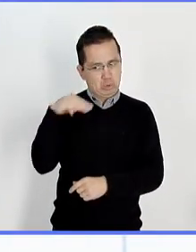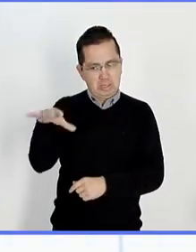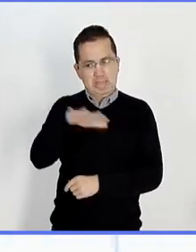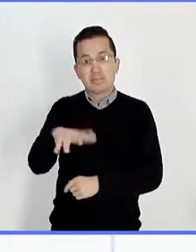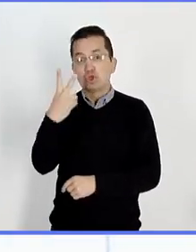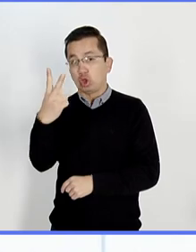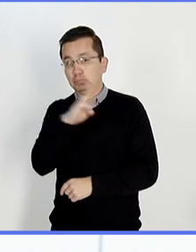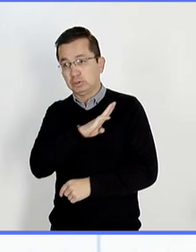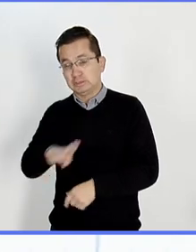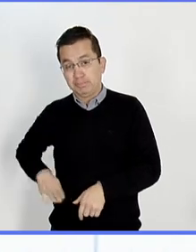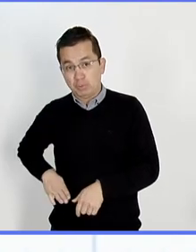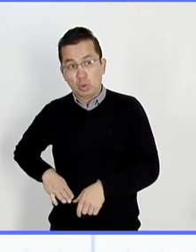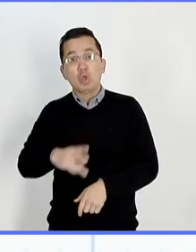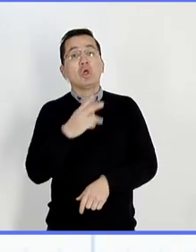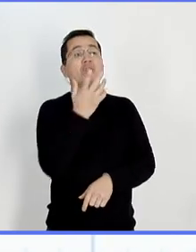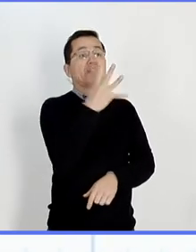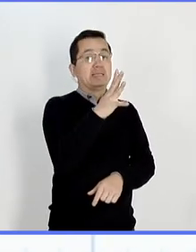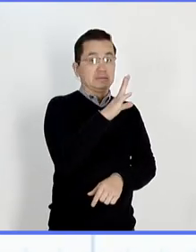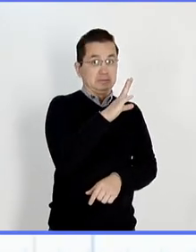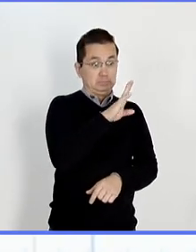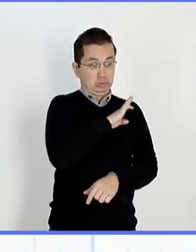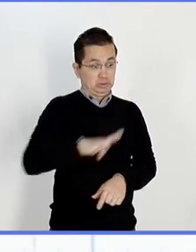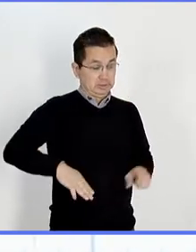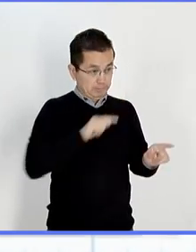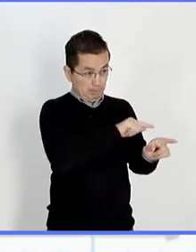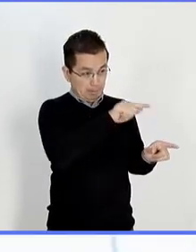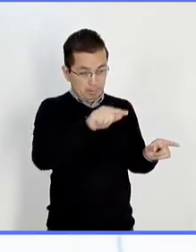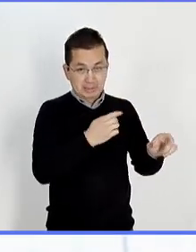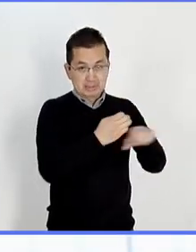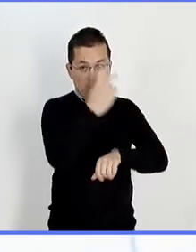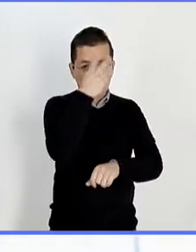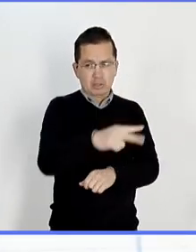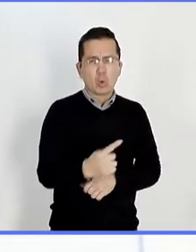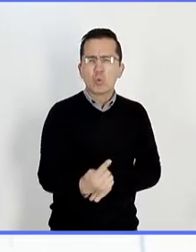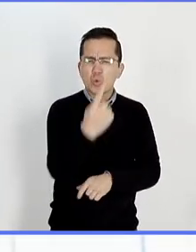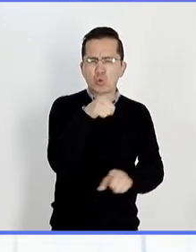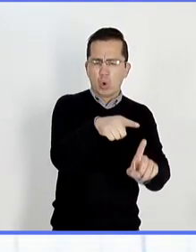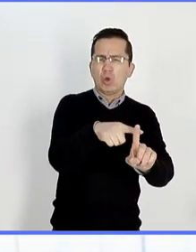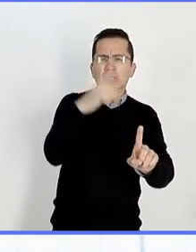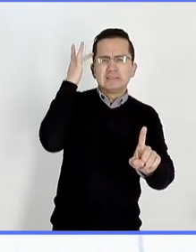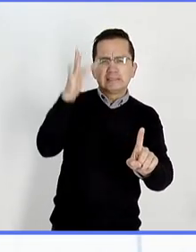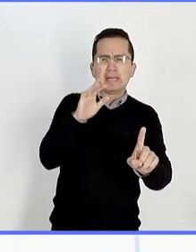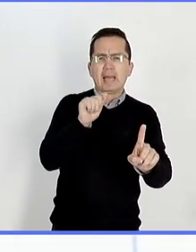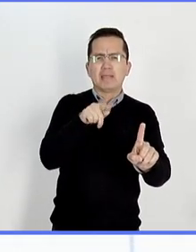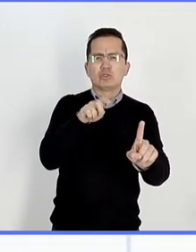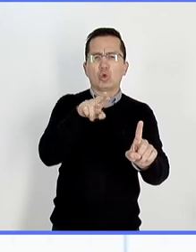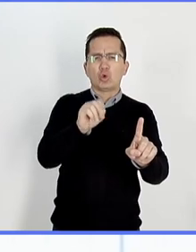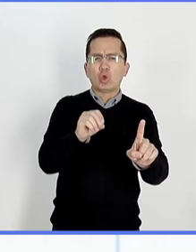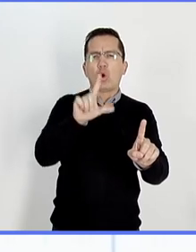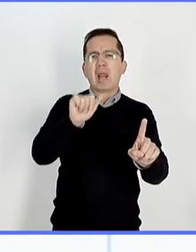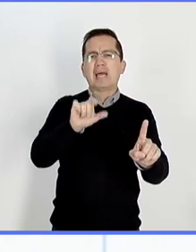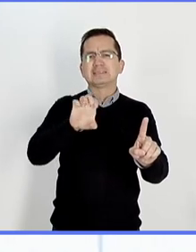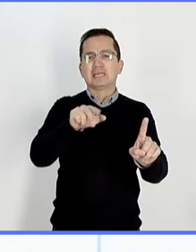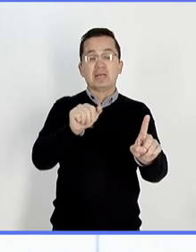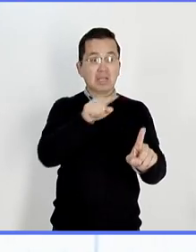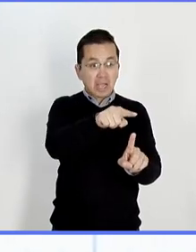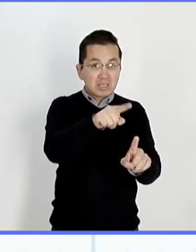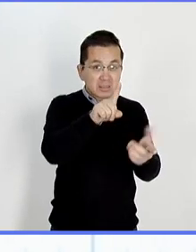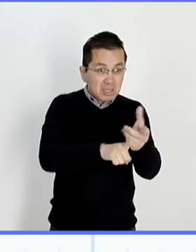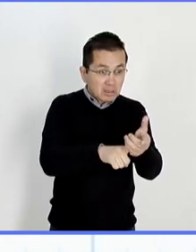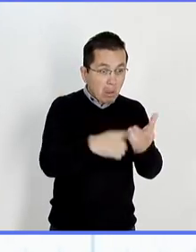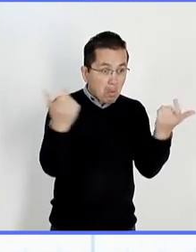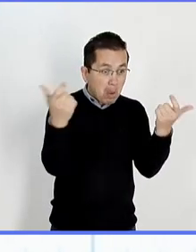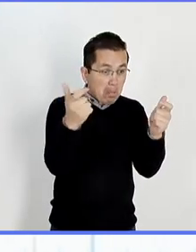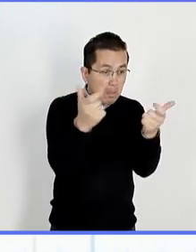México. Justo en este último se localiza San Antonio La Ciénaga, un pueblo donde la lengua prácticamente se perdió entre la